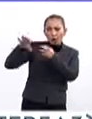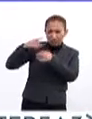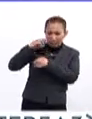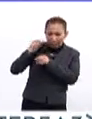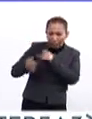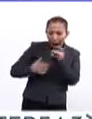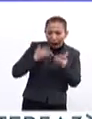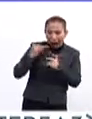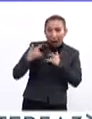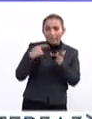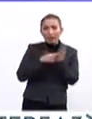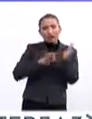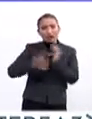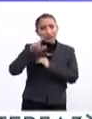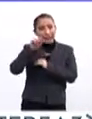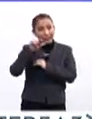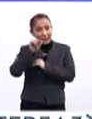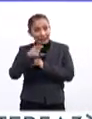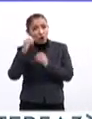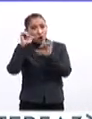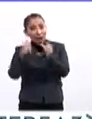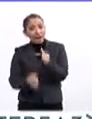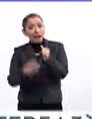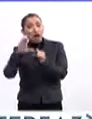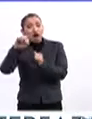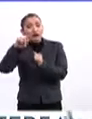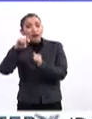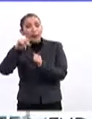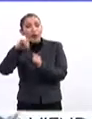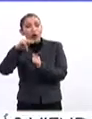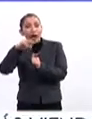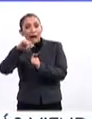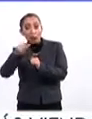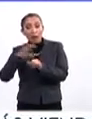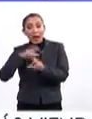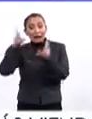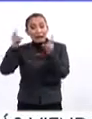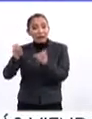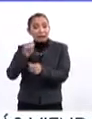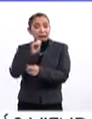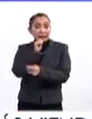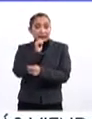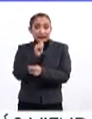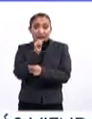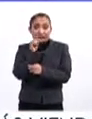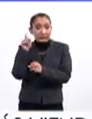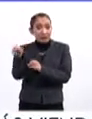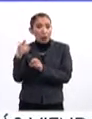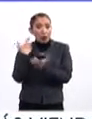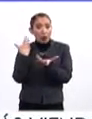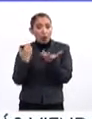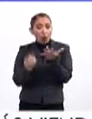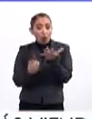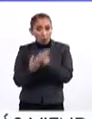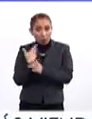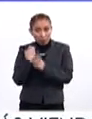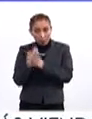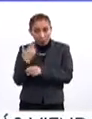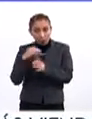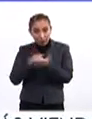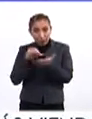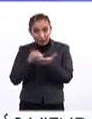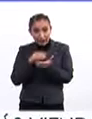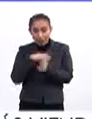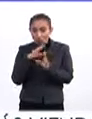de los años 70 con arte contemporáneo. ¿Por qué? Porque hay temas que todavía están muy vigentes, o sea, sobre